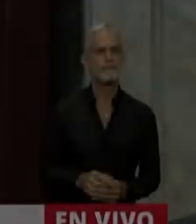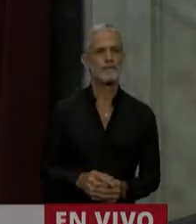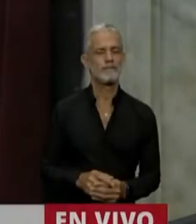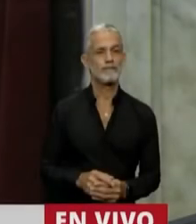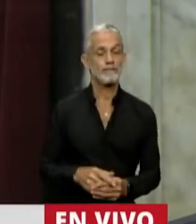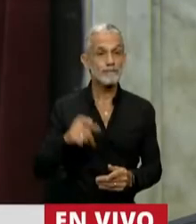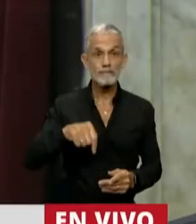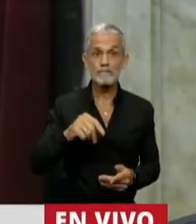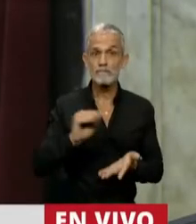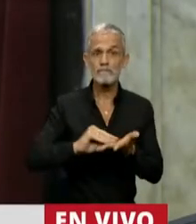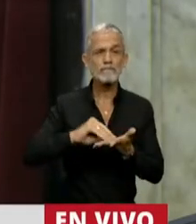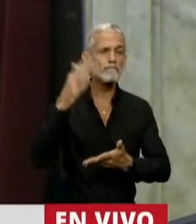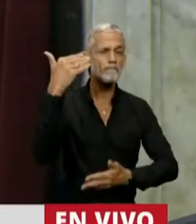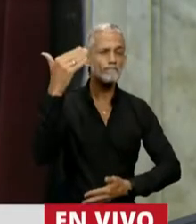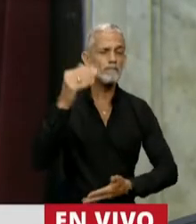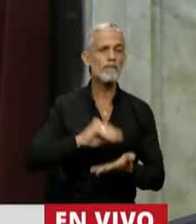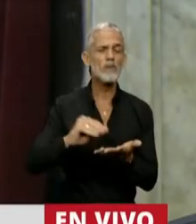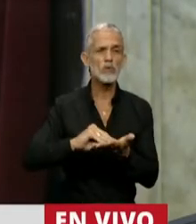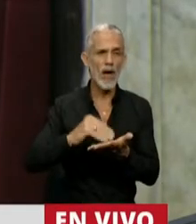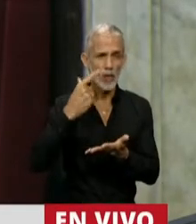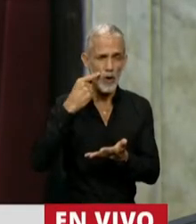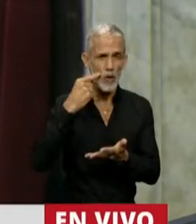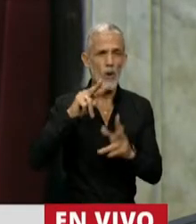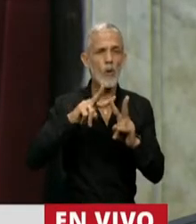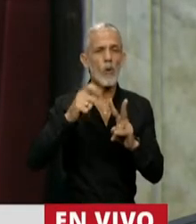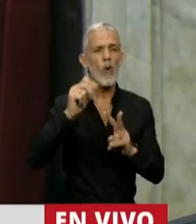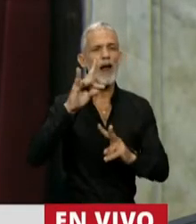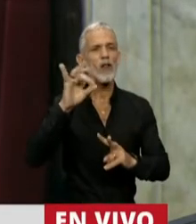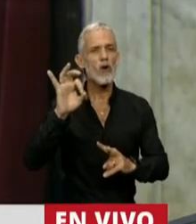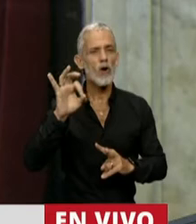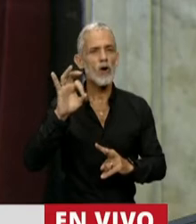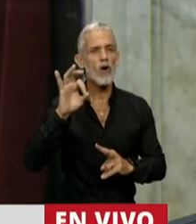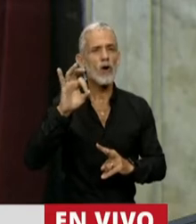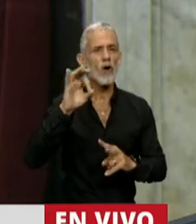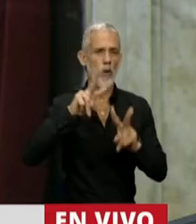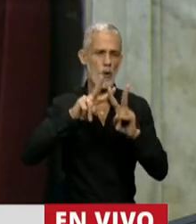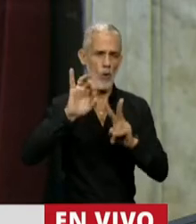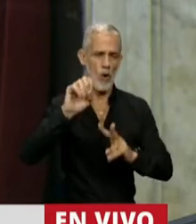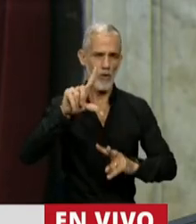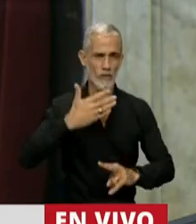Tiene la palabra el diputado Waldo Ezequiel Wolf.